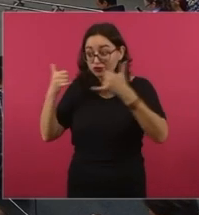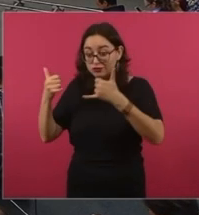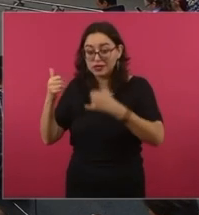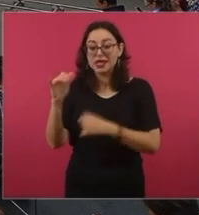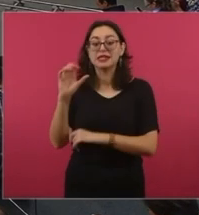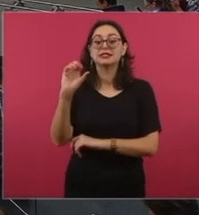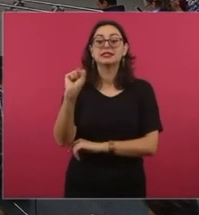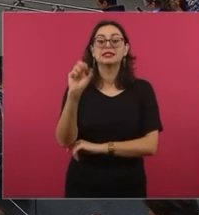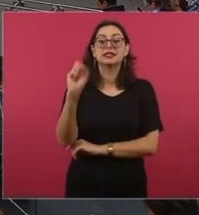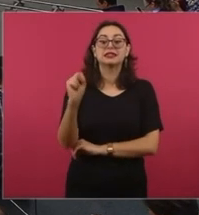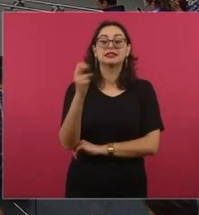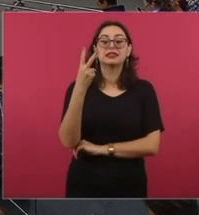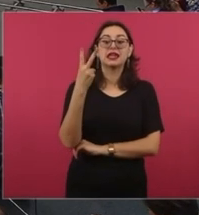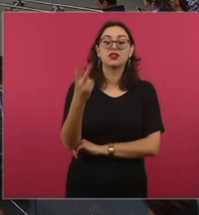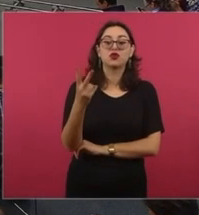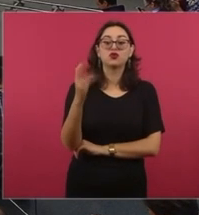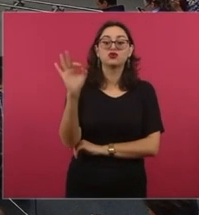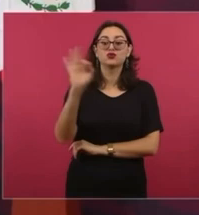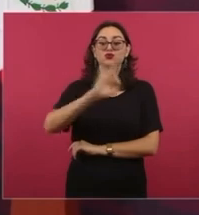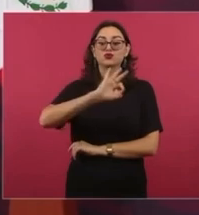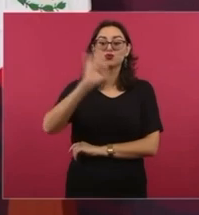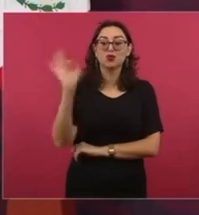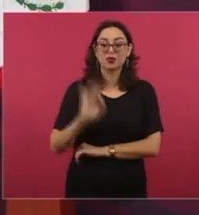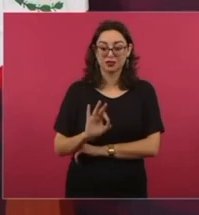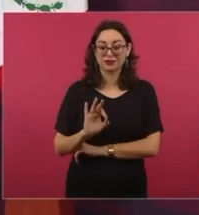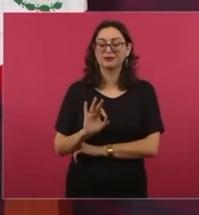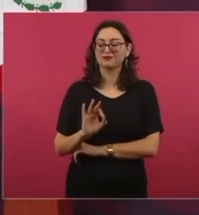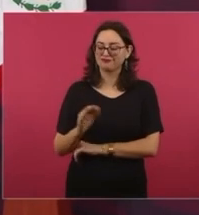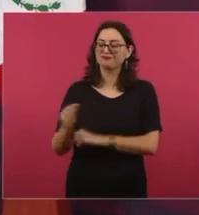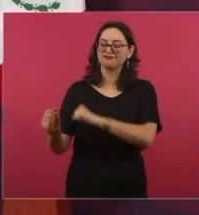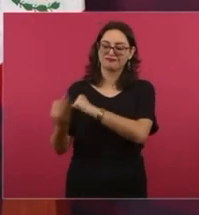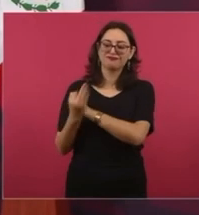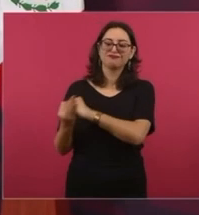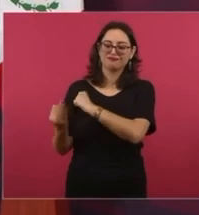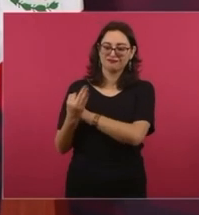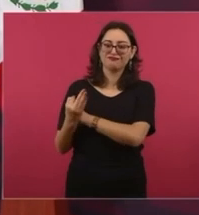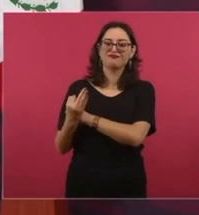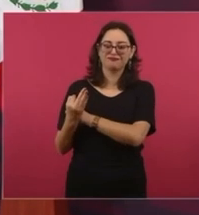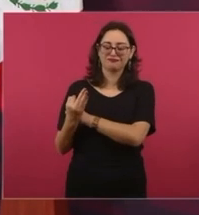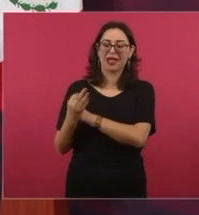contra 34, en contra,